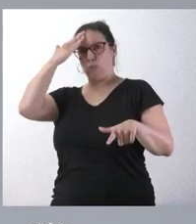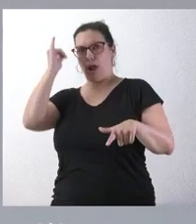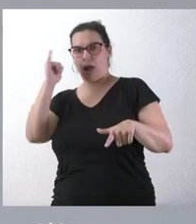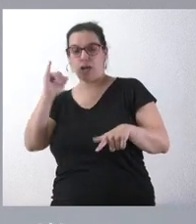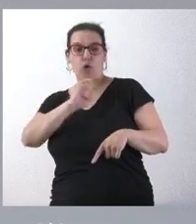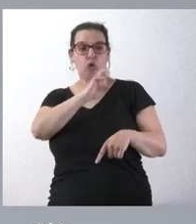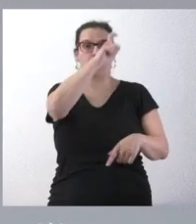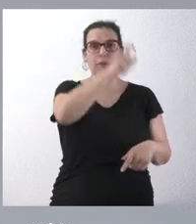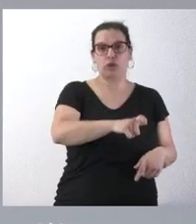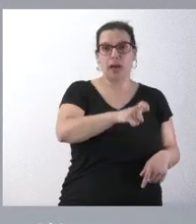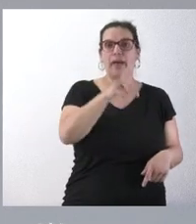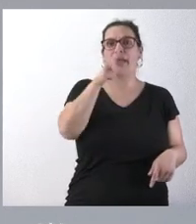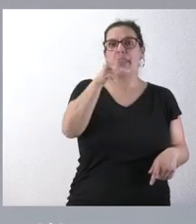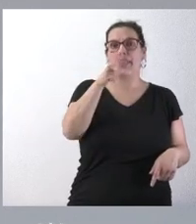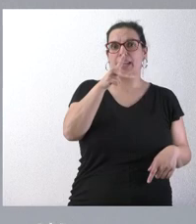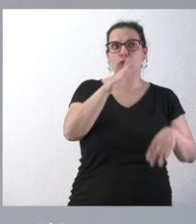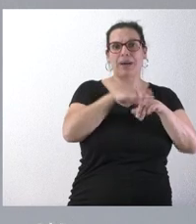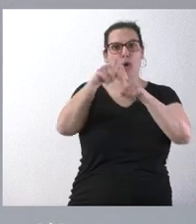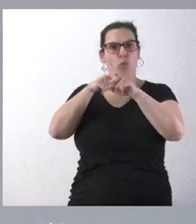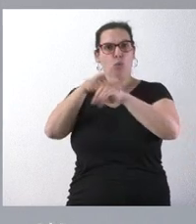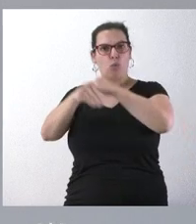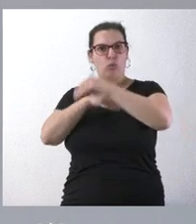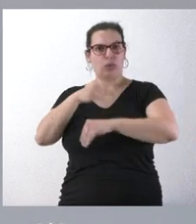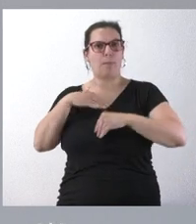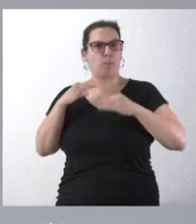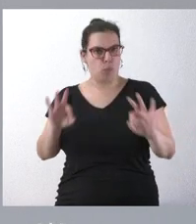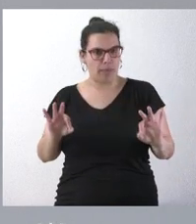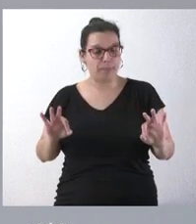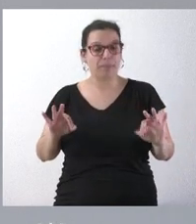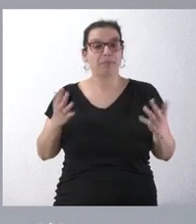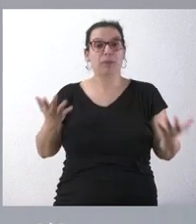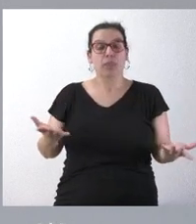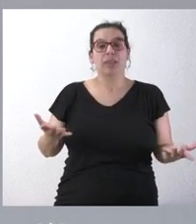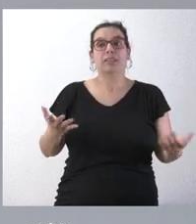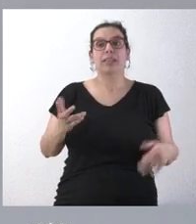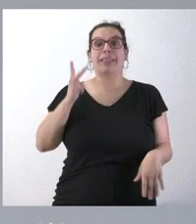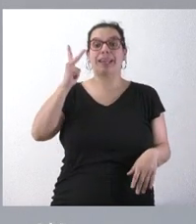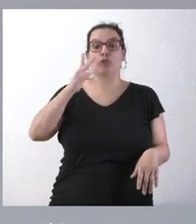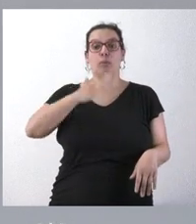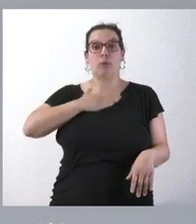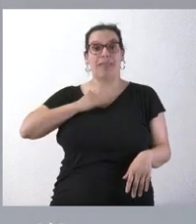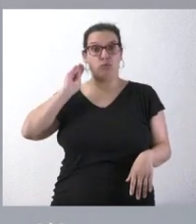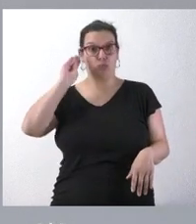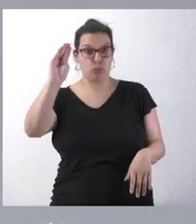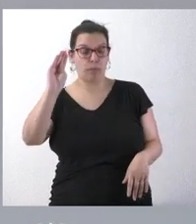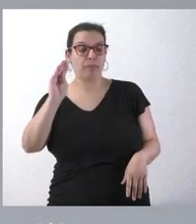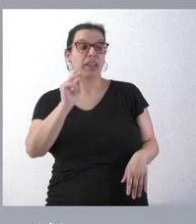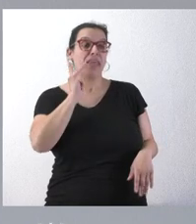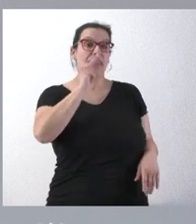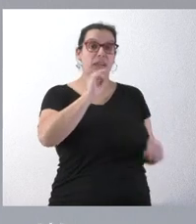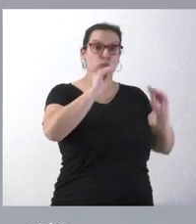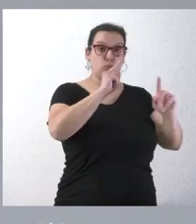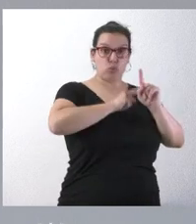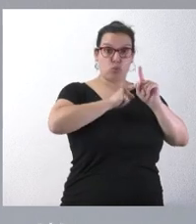persona que tiene determinadas servidumbres. Y en el ejercicio de los derechos de propiedad, por un lado, y del ejercicio